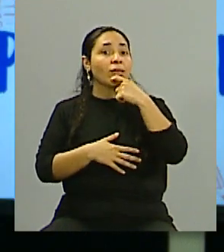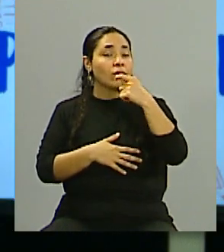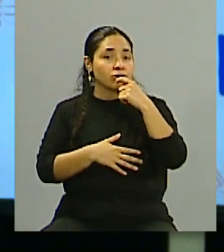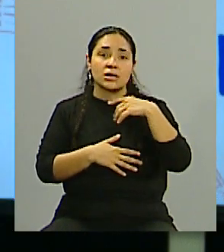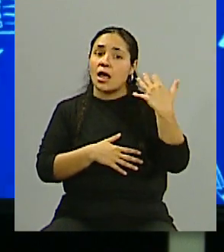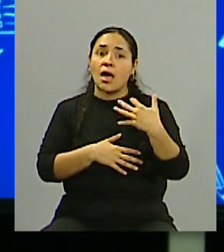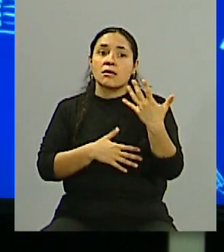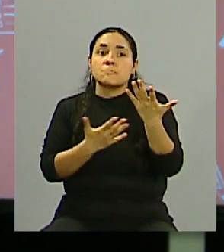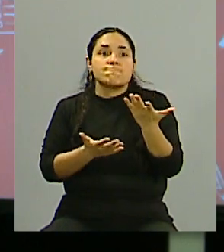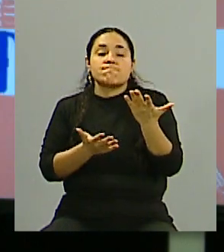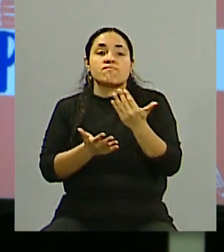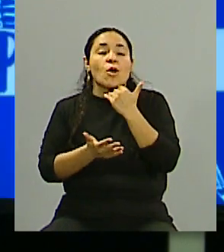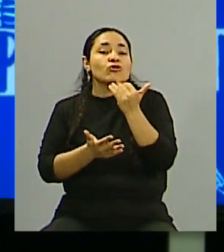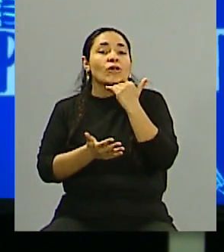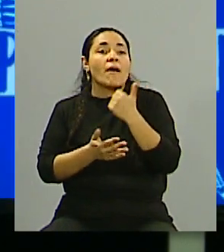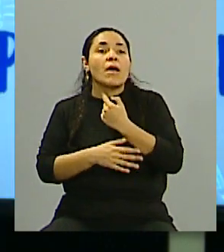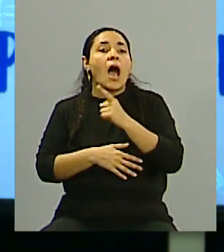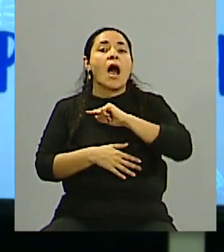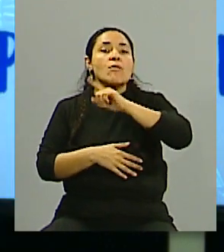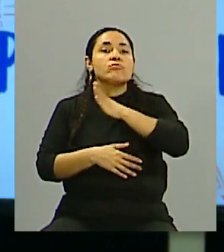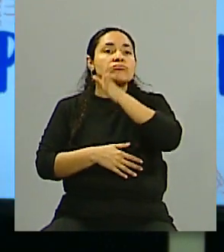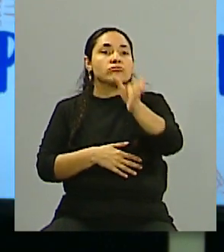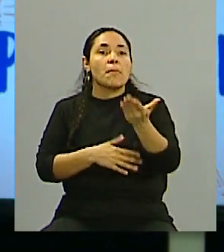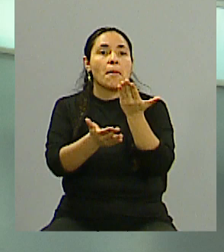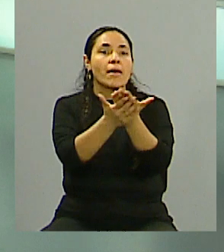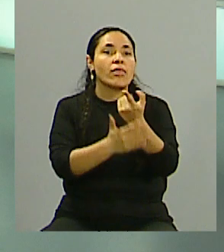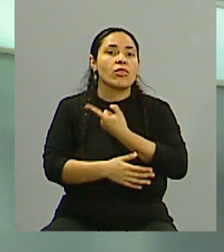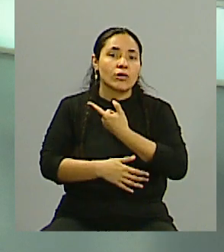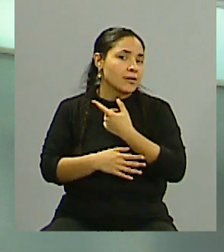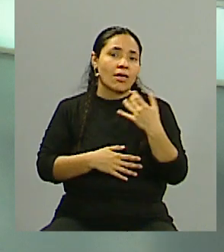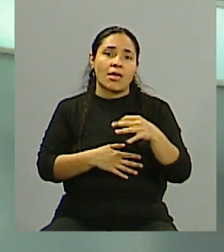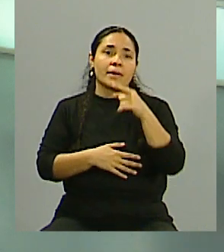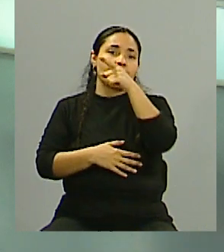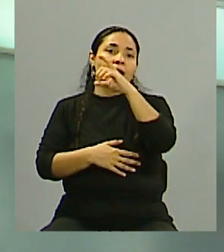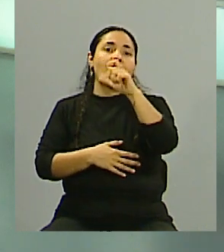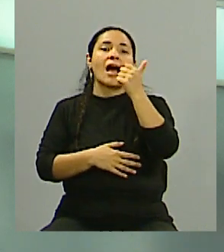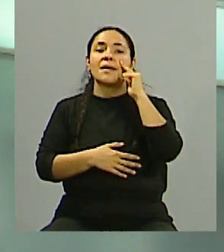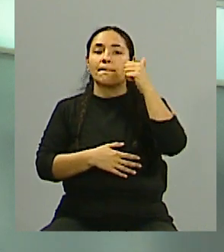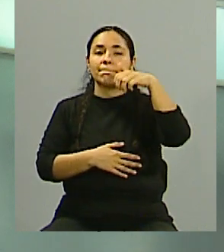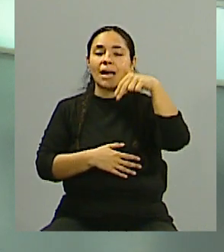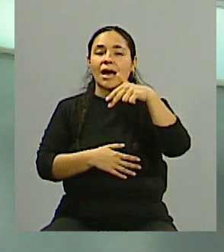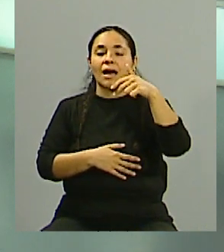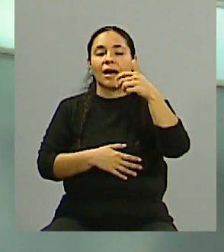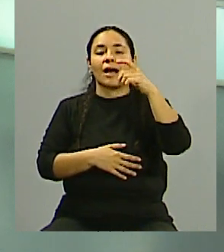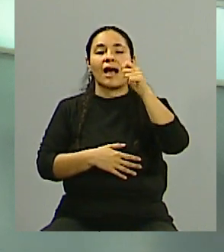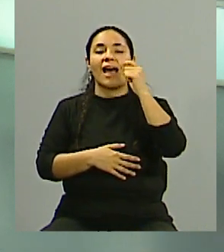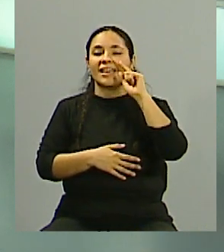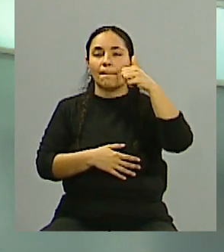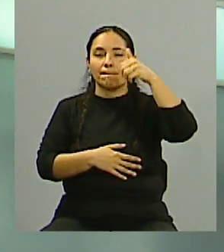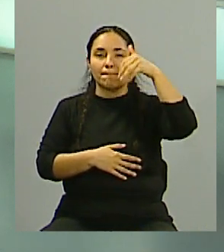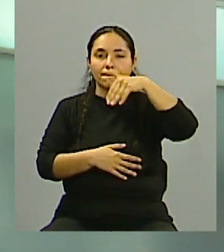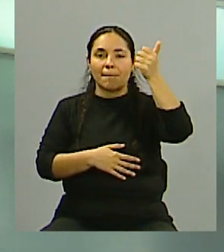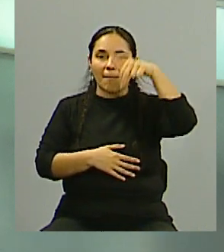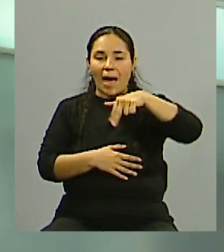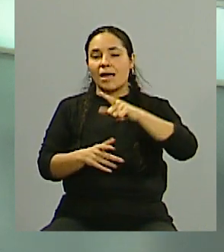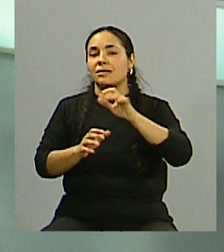queda la empresa, no tiene sede en Argentina. Tendría que ir a litigar en Islas Caimán. Sí. ¿Cuáles son las grandes dificultades? Hoy no lo sabemos. Si yo